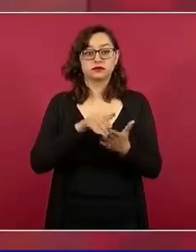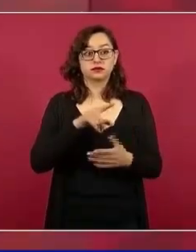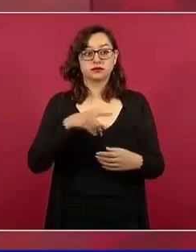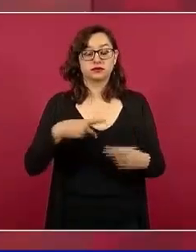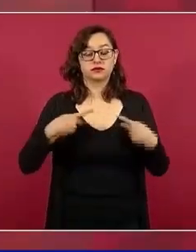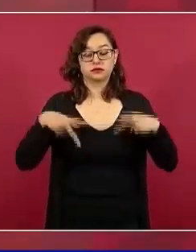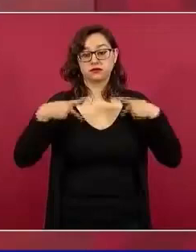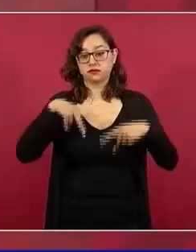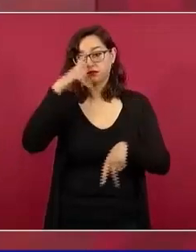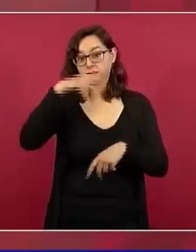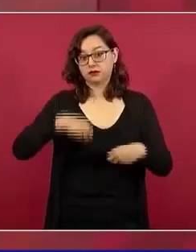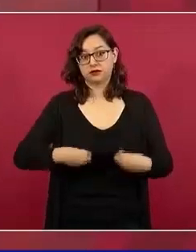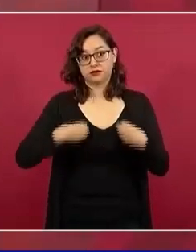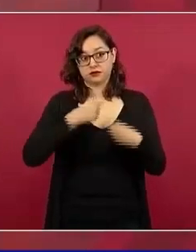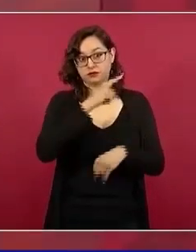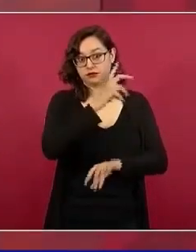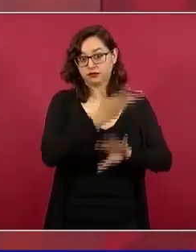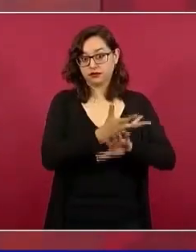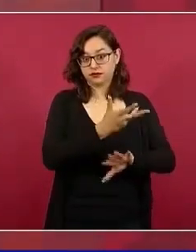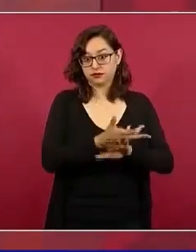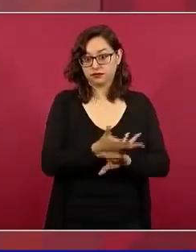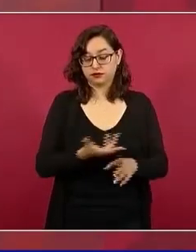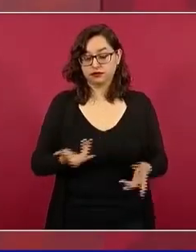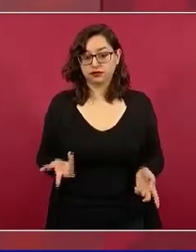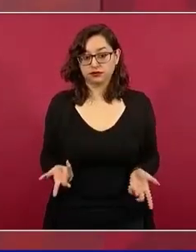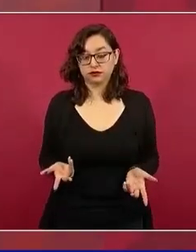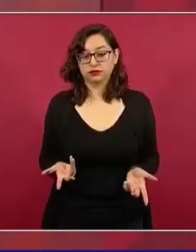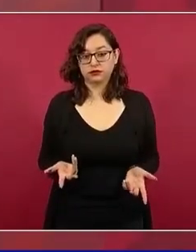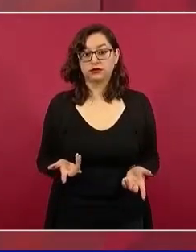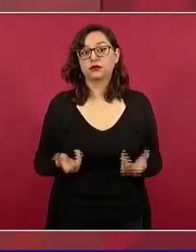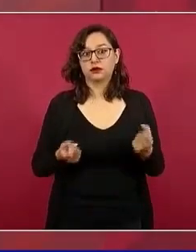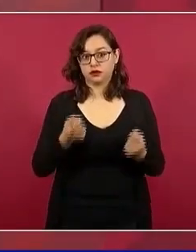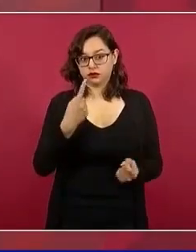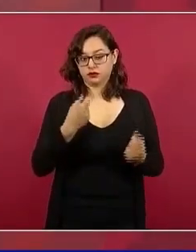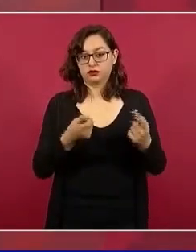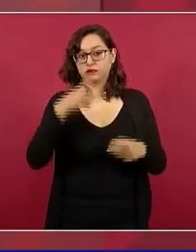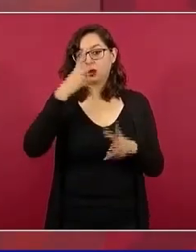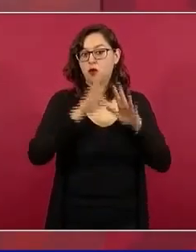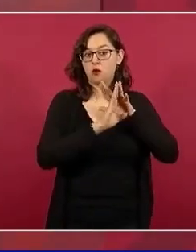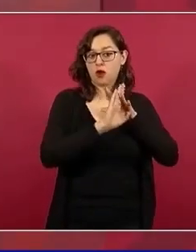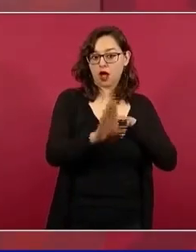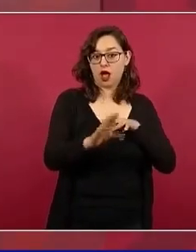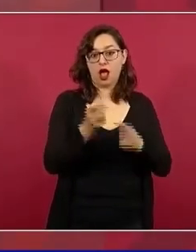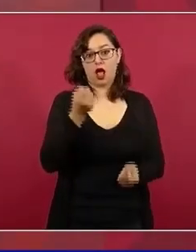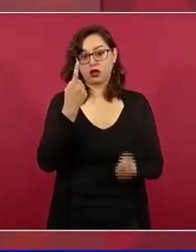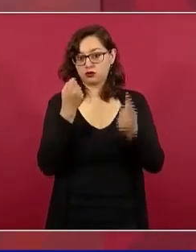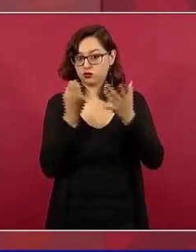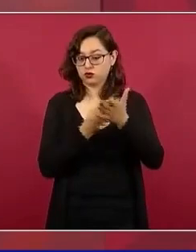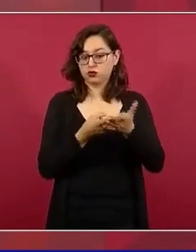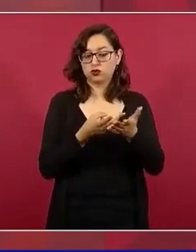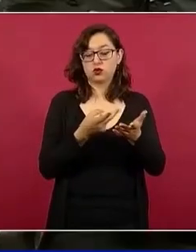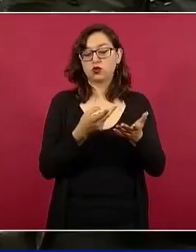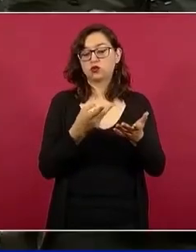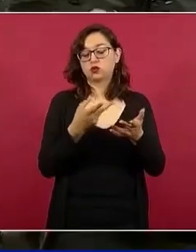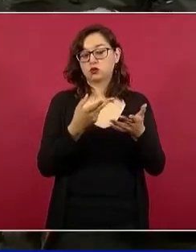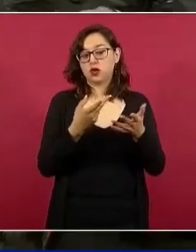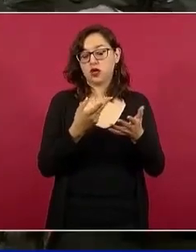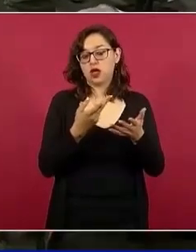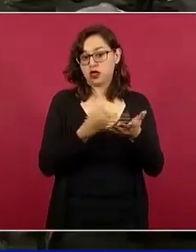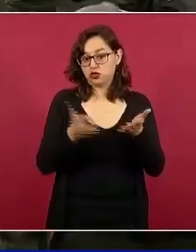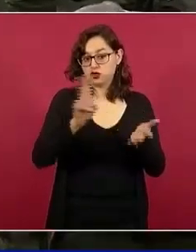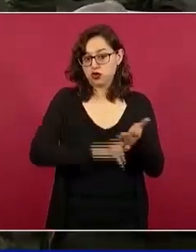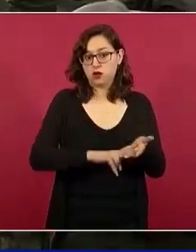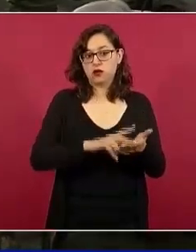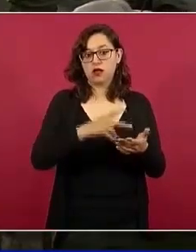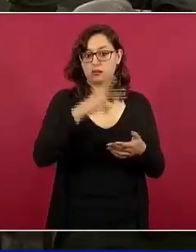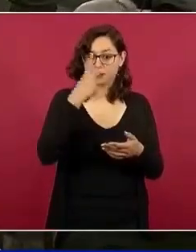mexicanos, estadounidenses con doble nacionalidad o mexicanos que están allá,